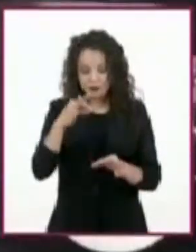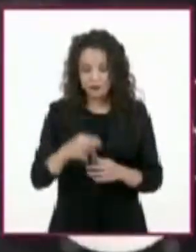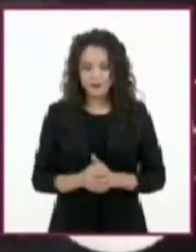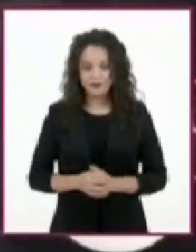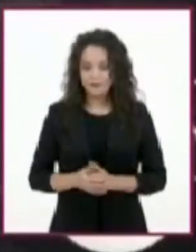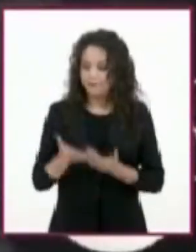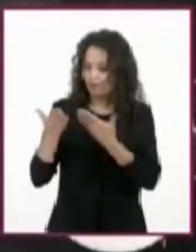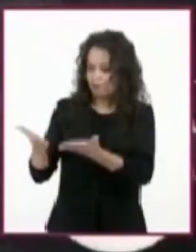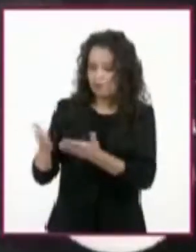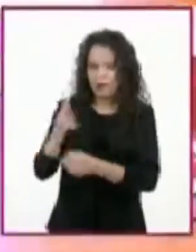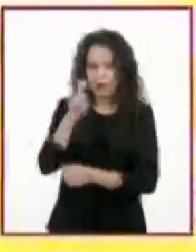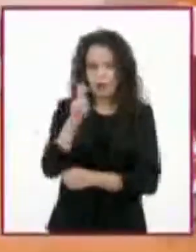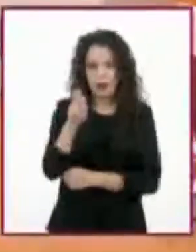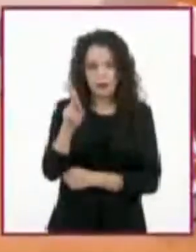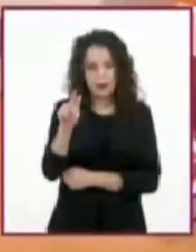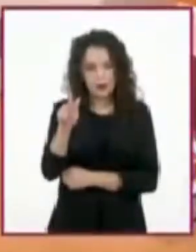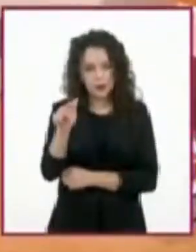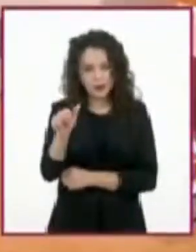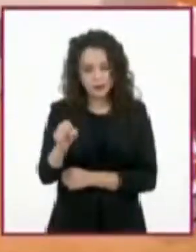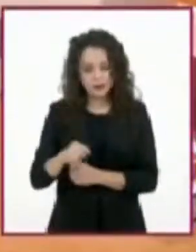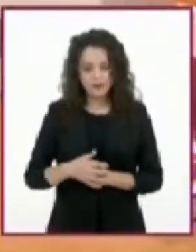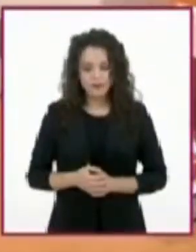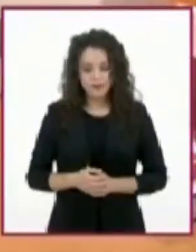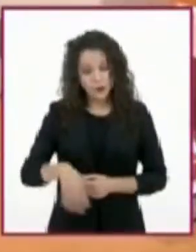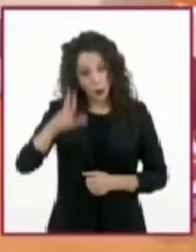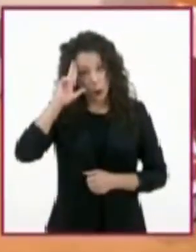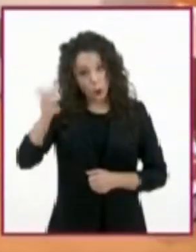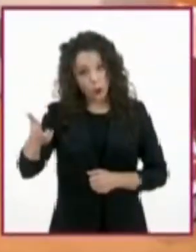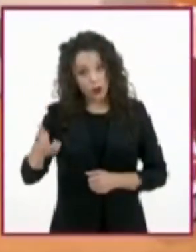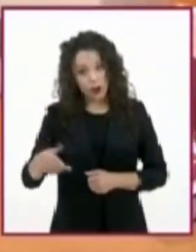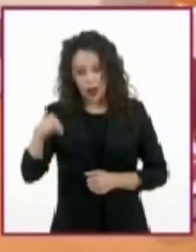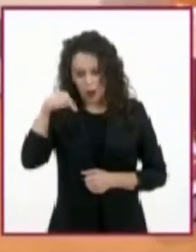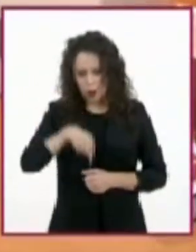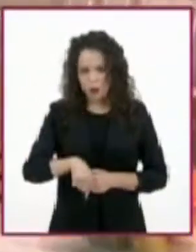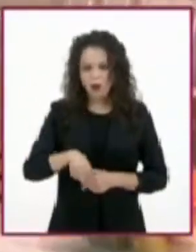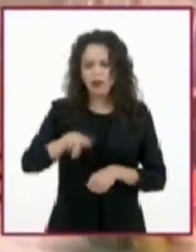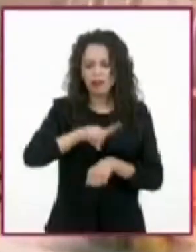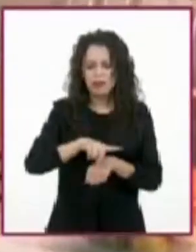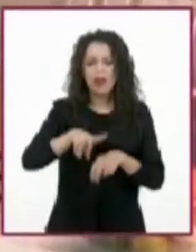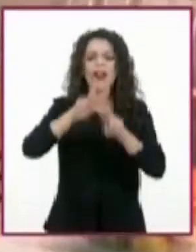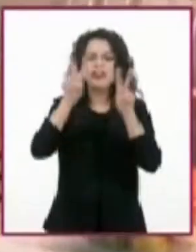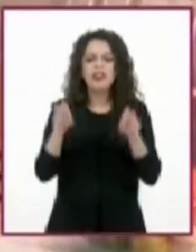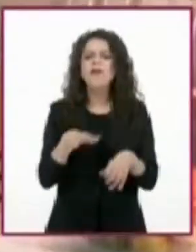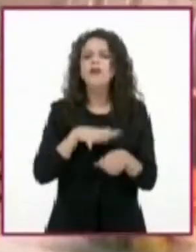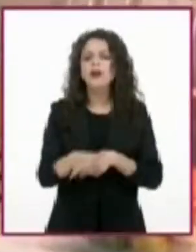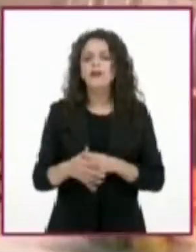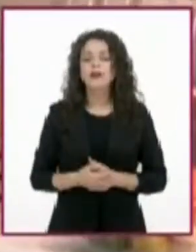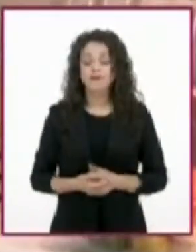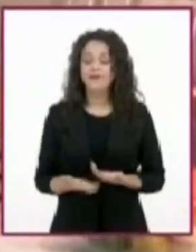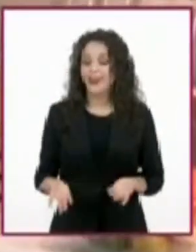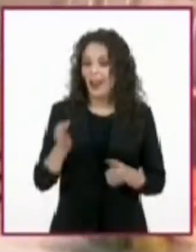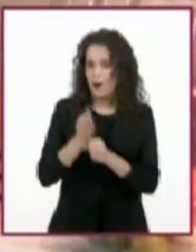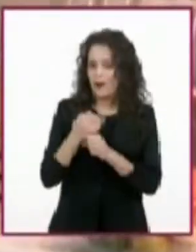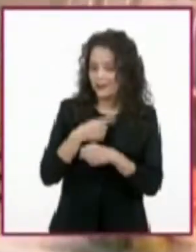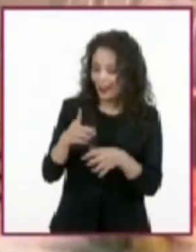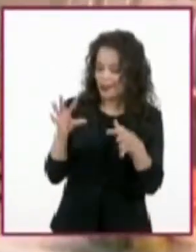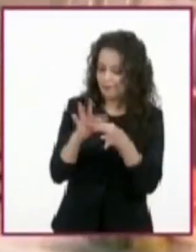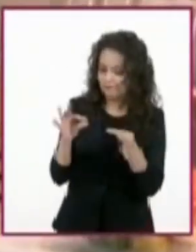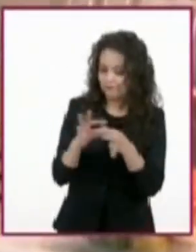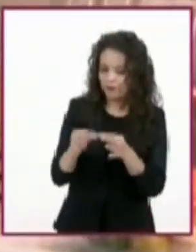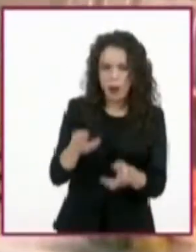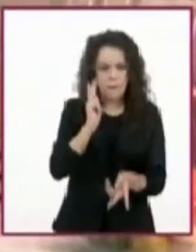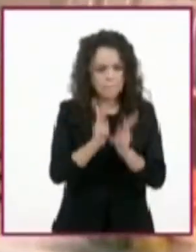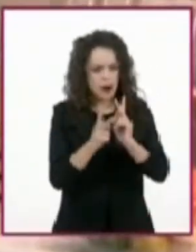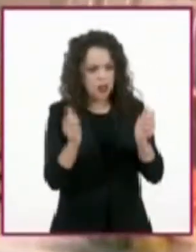Pepe Papa. Hola Pepe, ¿qué nos tienes para hoy? Hola, ¿qué tal? Les cuento que chateando con nuestro